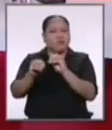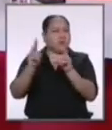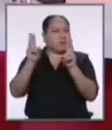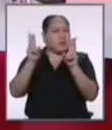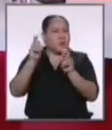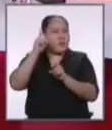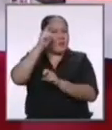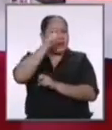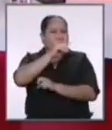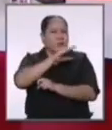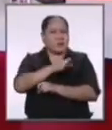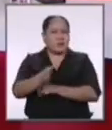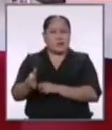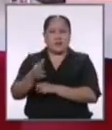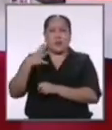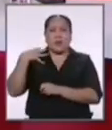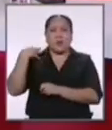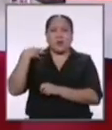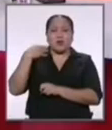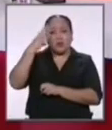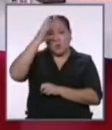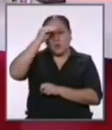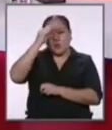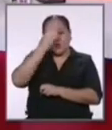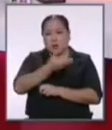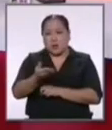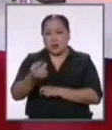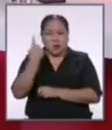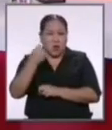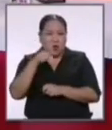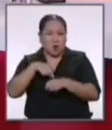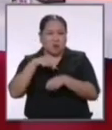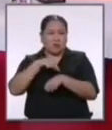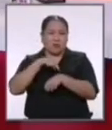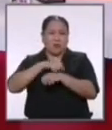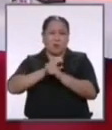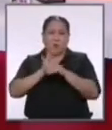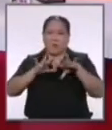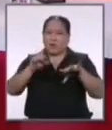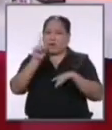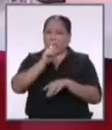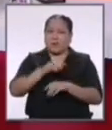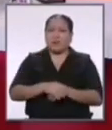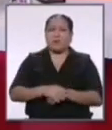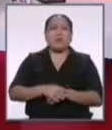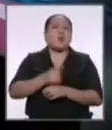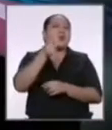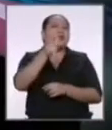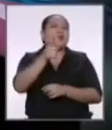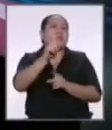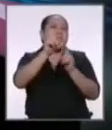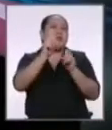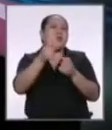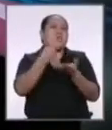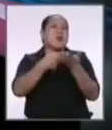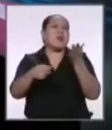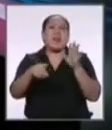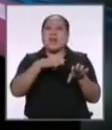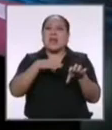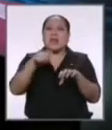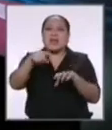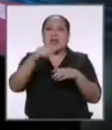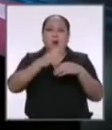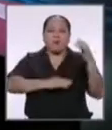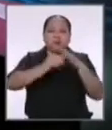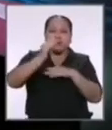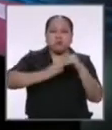difícil para los chicos no solamente en pandemia la pregunta que yo le haría es qué haría en infraestructura educativa tenemos